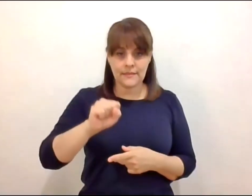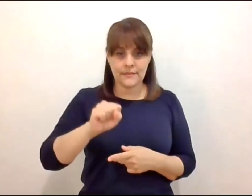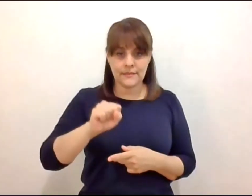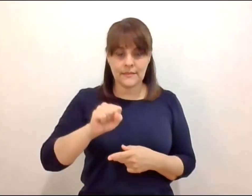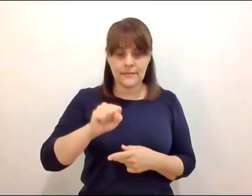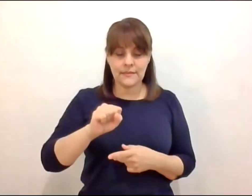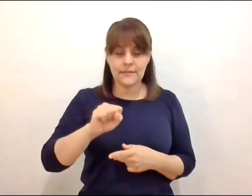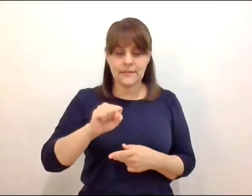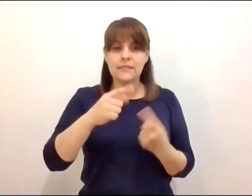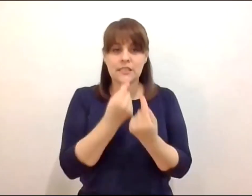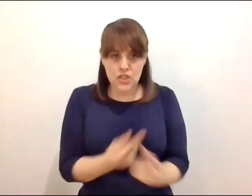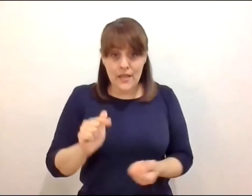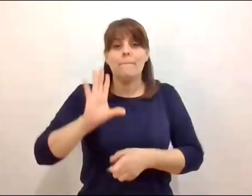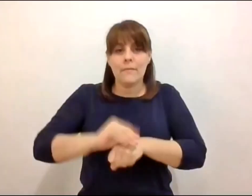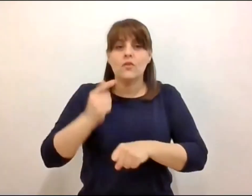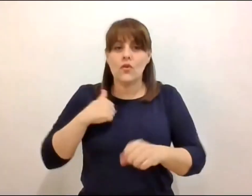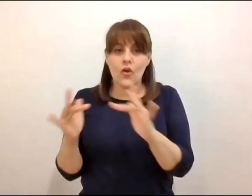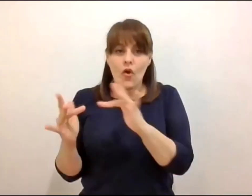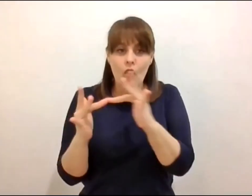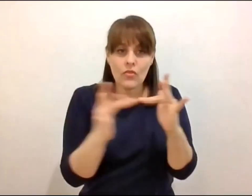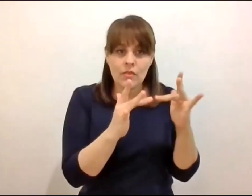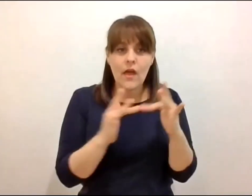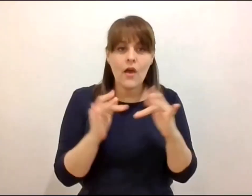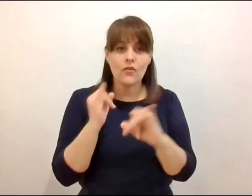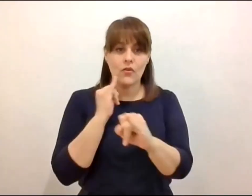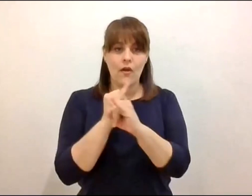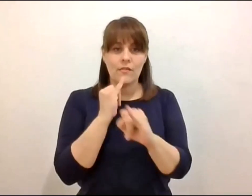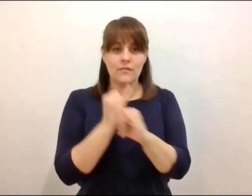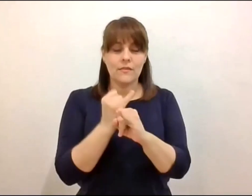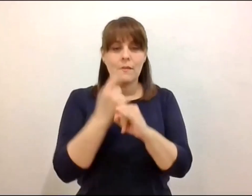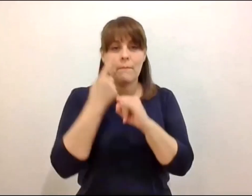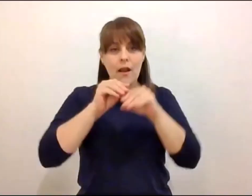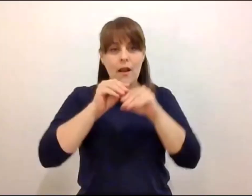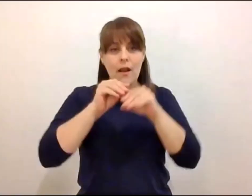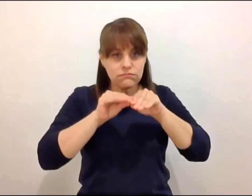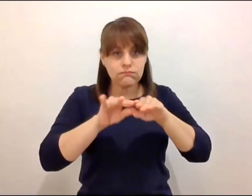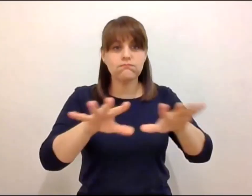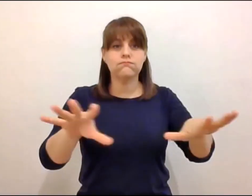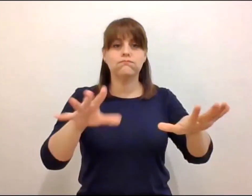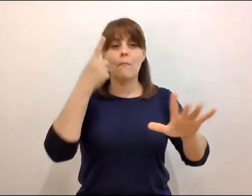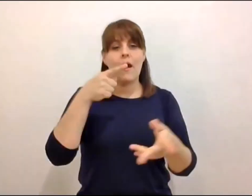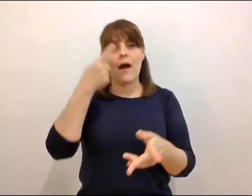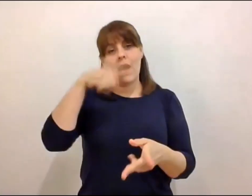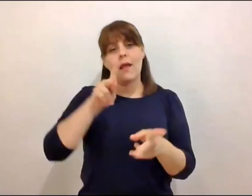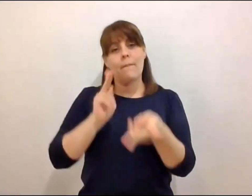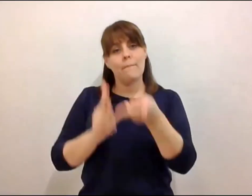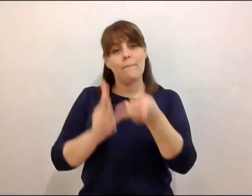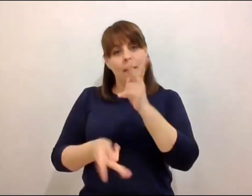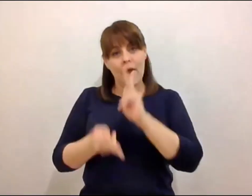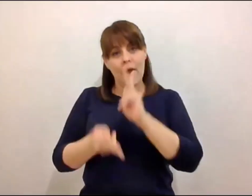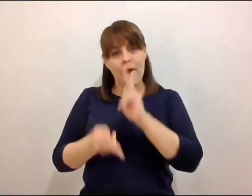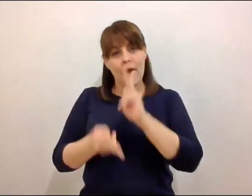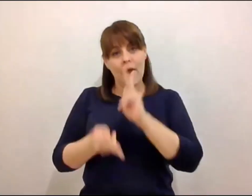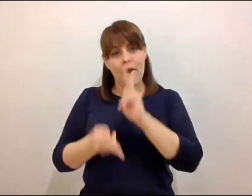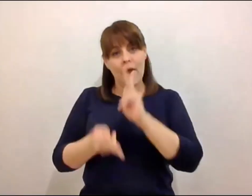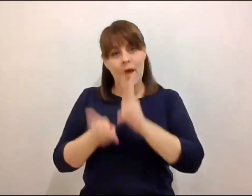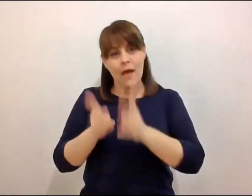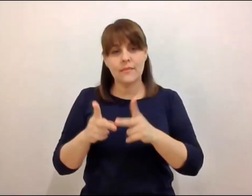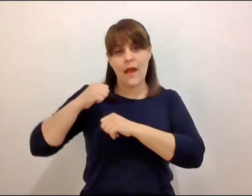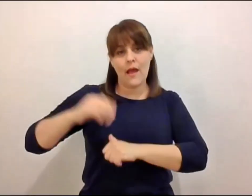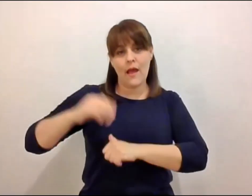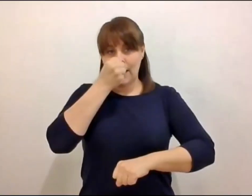sus redes para poder estar difundiendo esta conversación. Que vamos a tener con el Secretario de Educación Pública, como bien decía